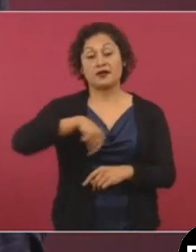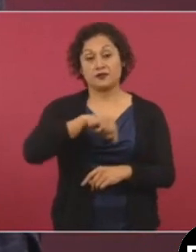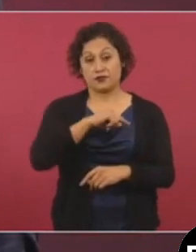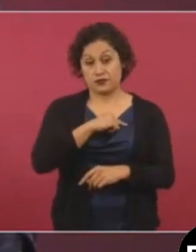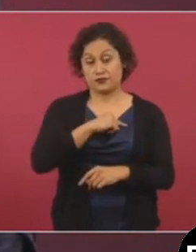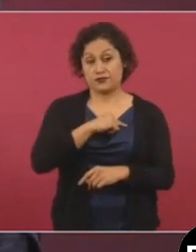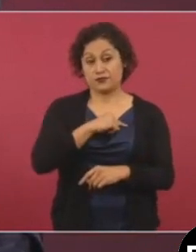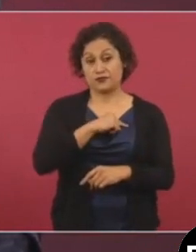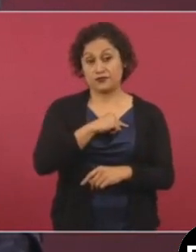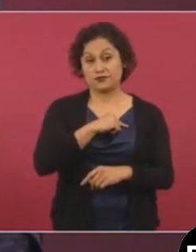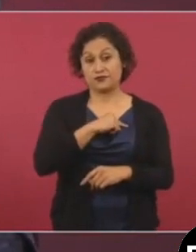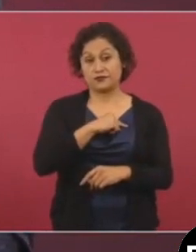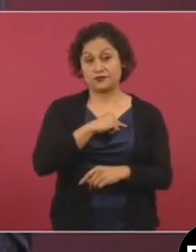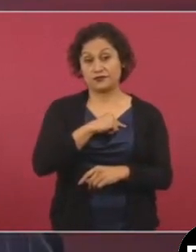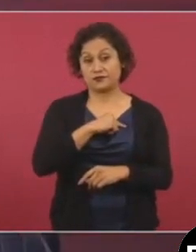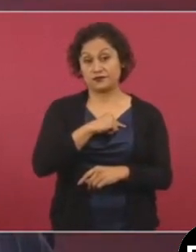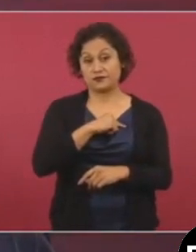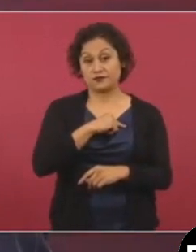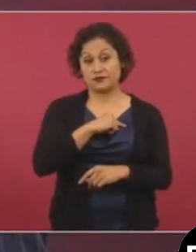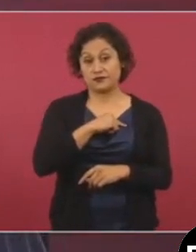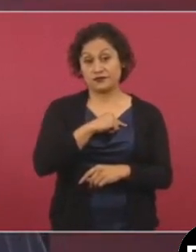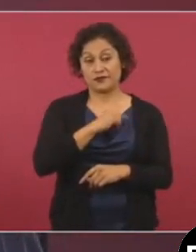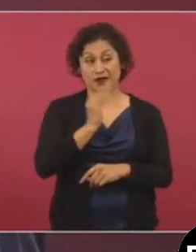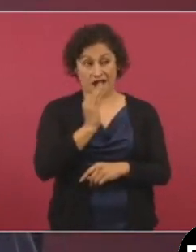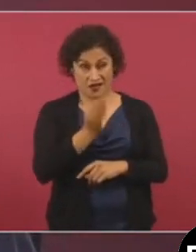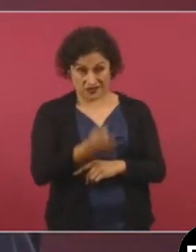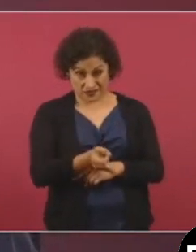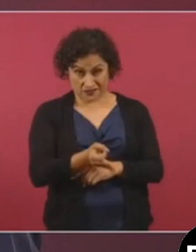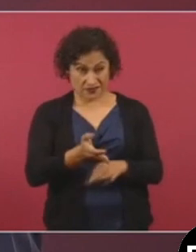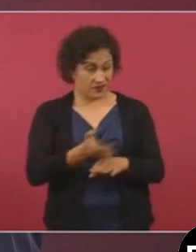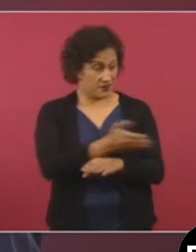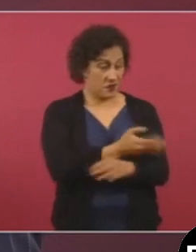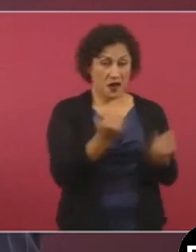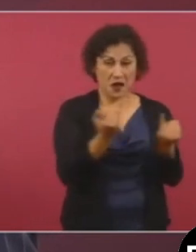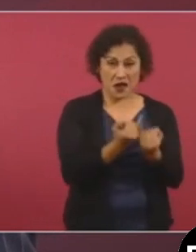Nosotros ya no aceptamos como en la época de Calderón,